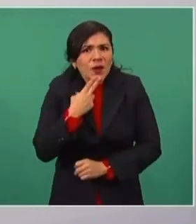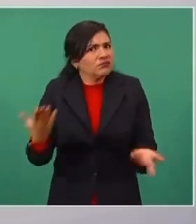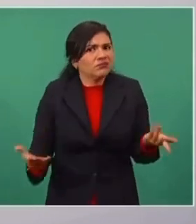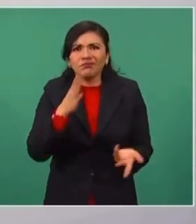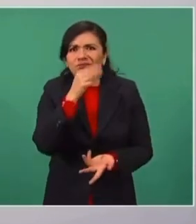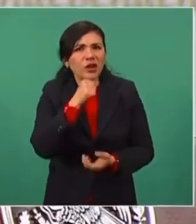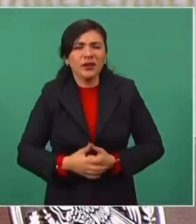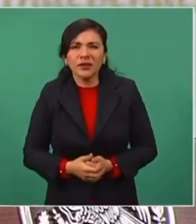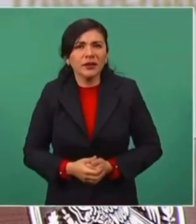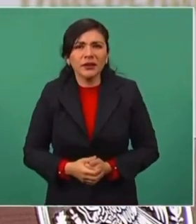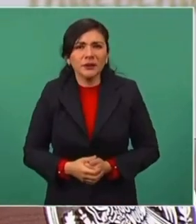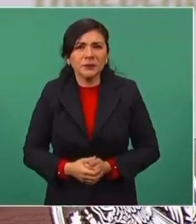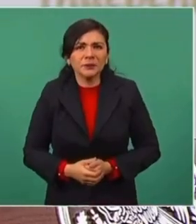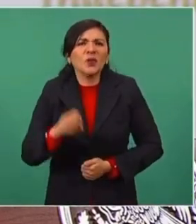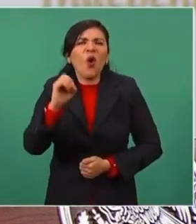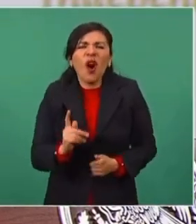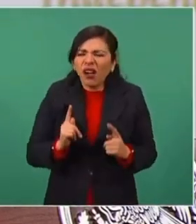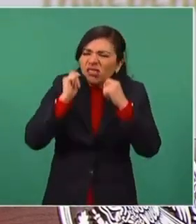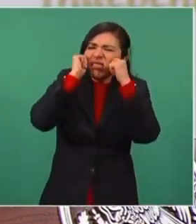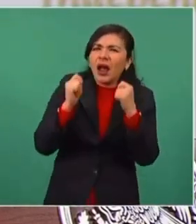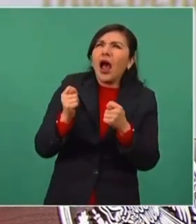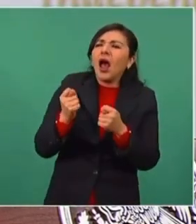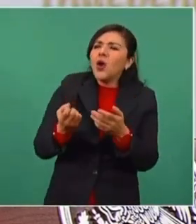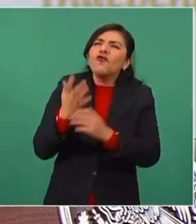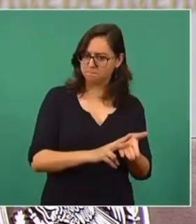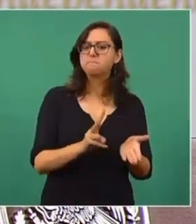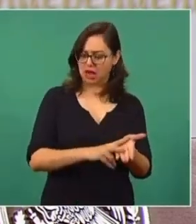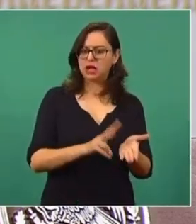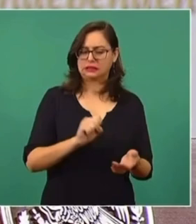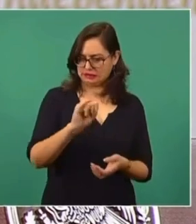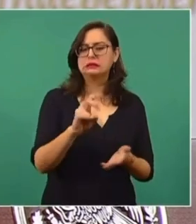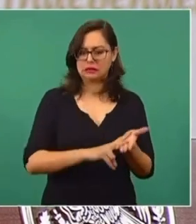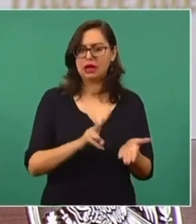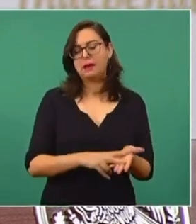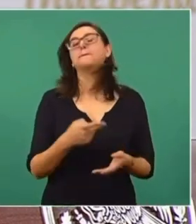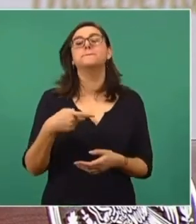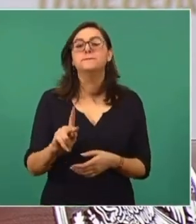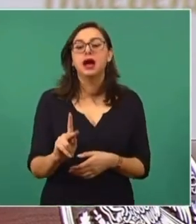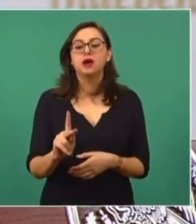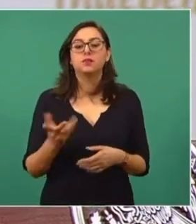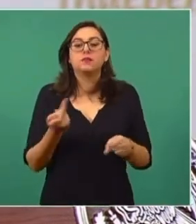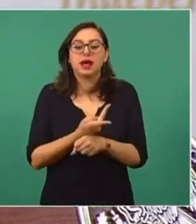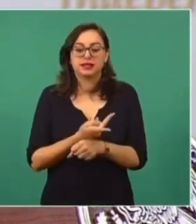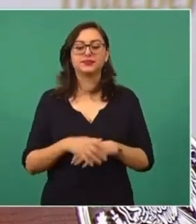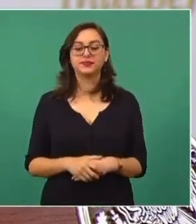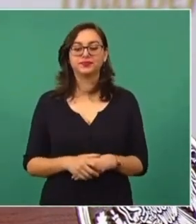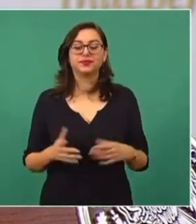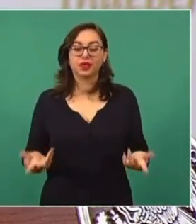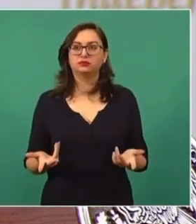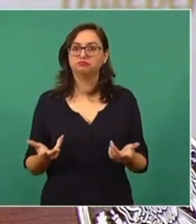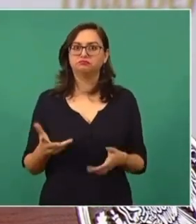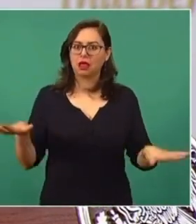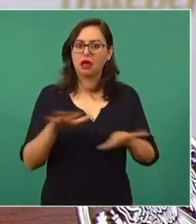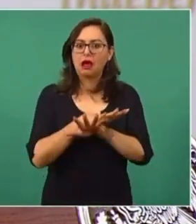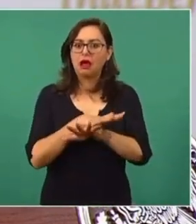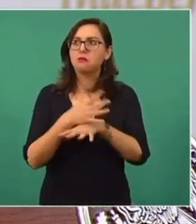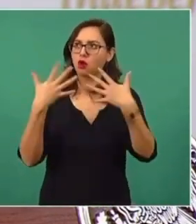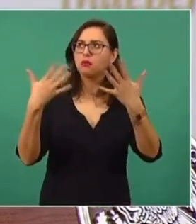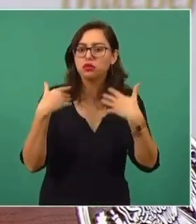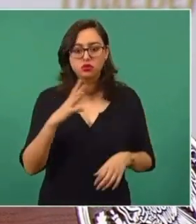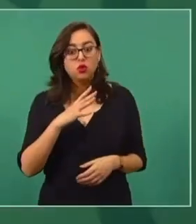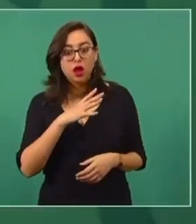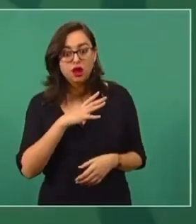nosotros afectar la herencia de las nuevas generaciones. Entonces, ¿qué tenemos que hacer si hablamos de cambio climático?